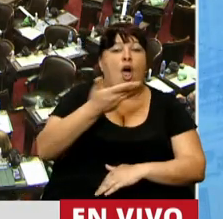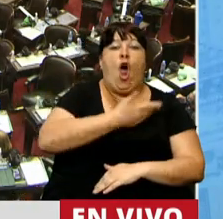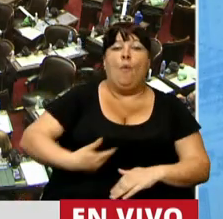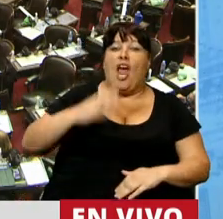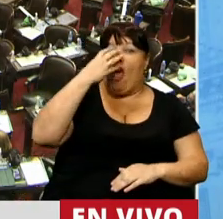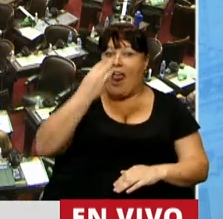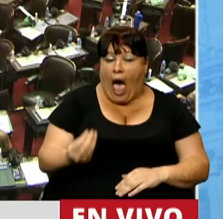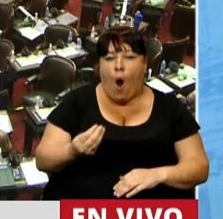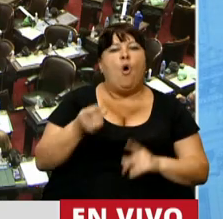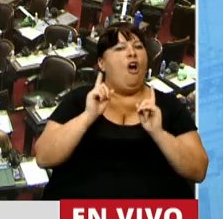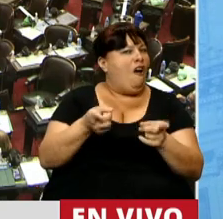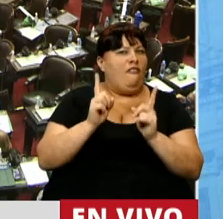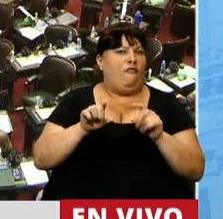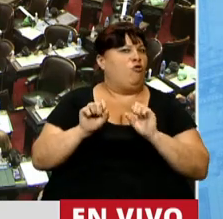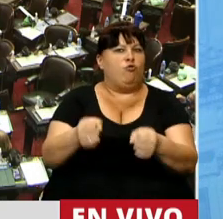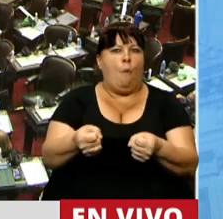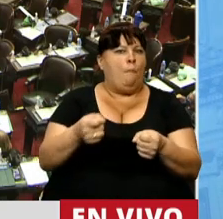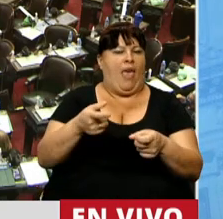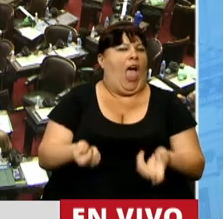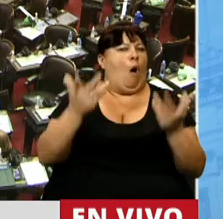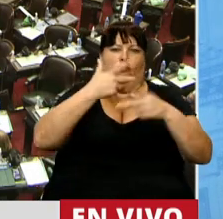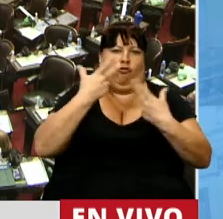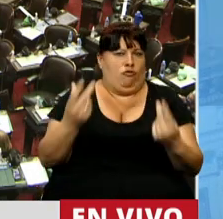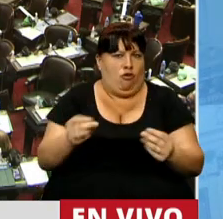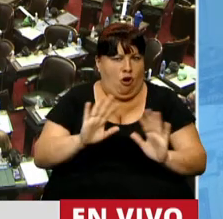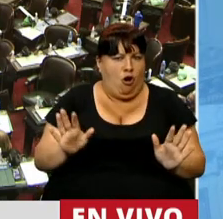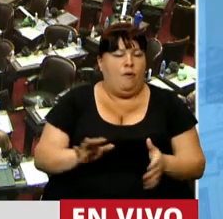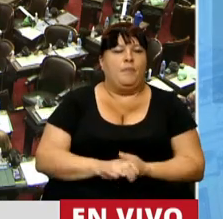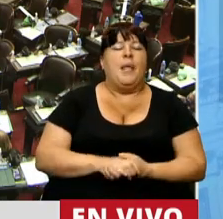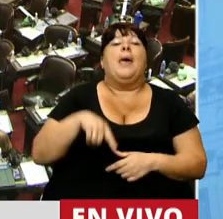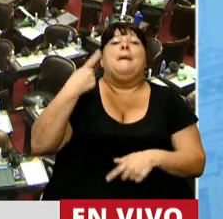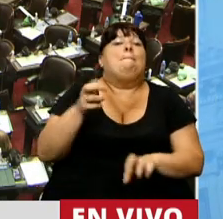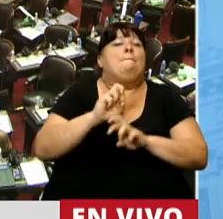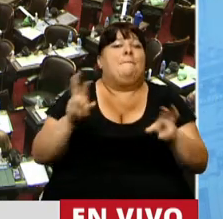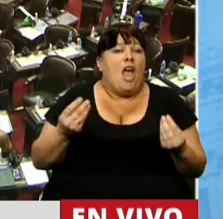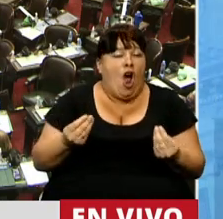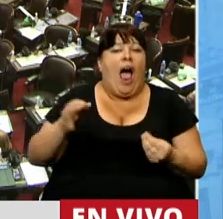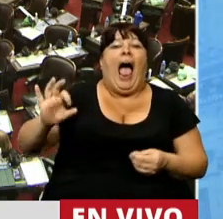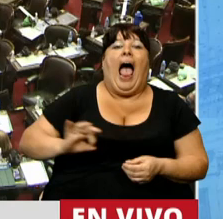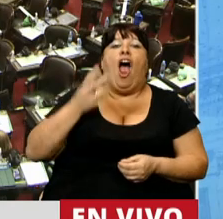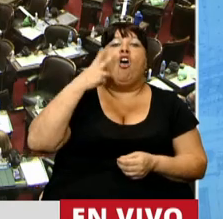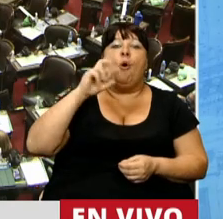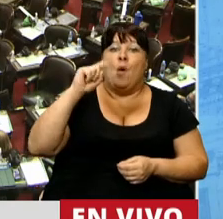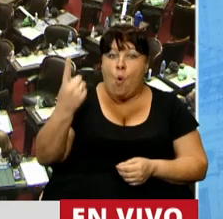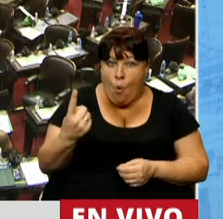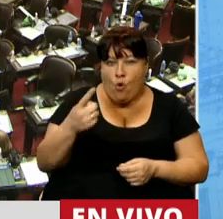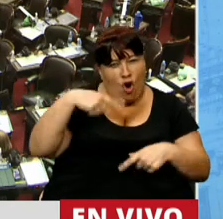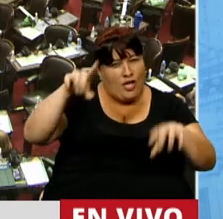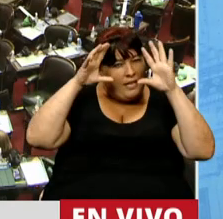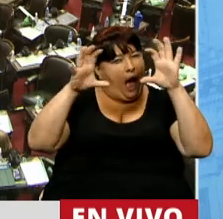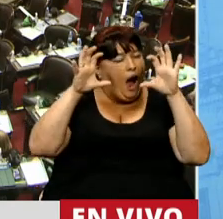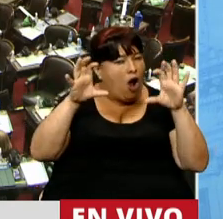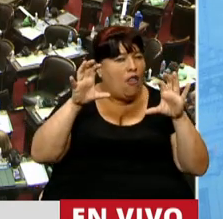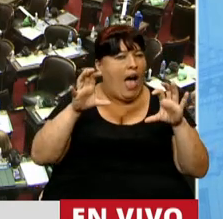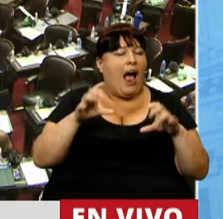Rúa continúa con la suspensión de los aumentos. Y lo que es peor, en el 2001, recordemos,